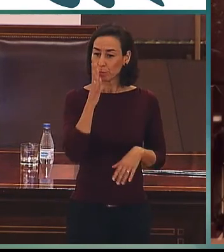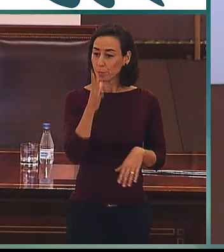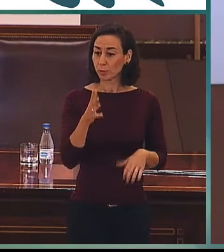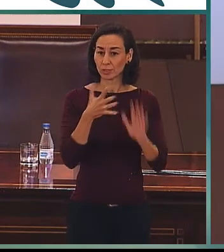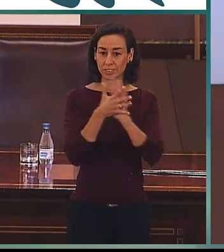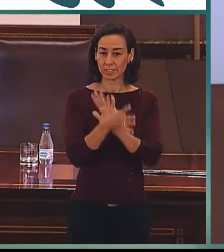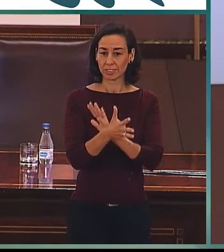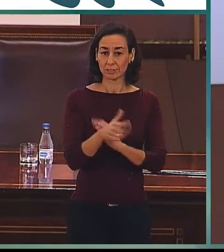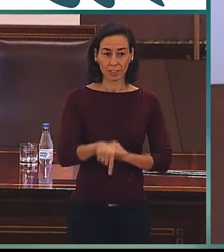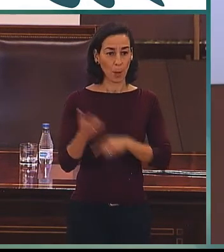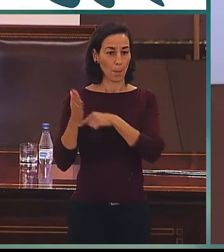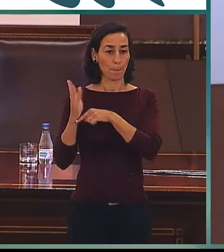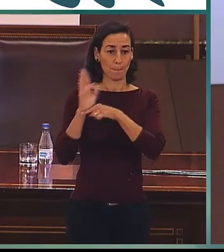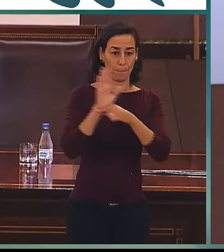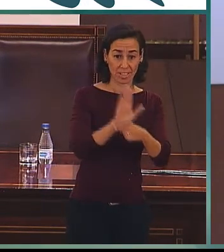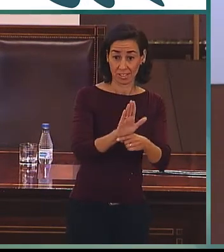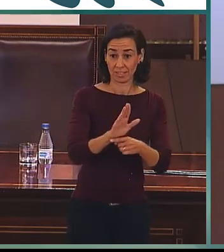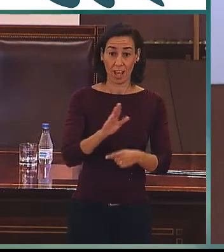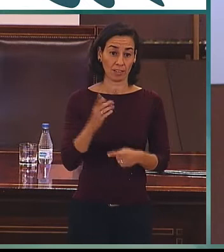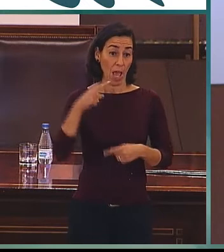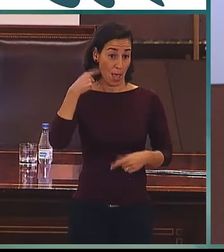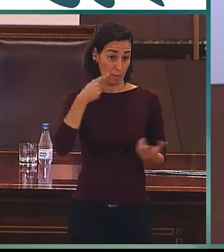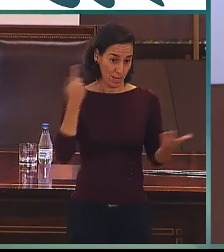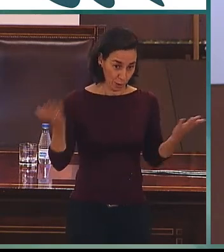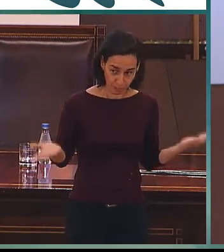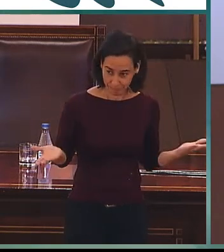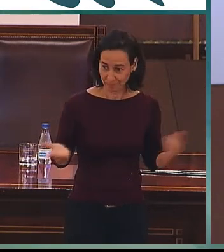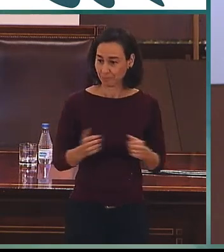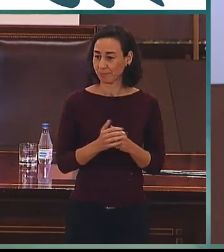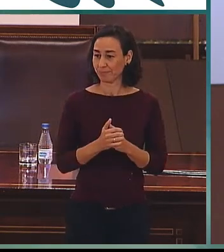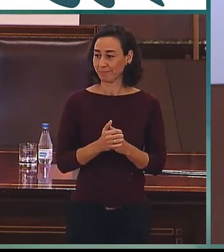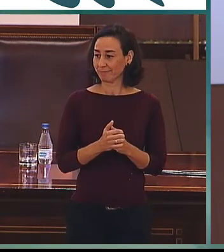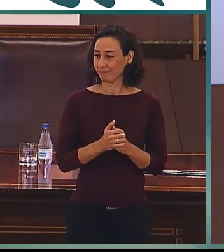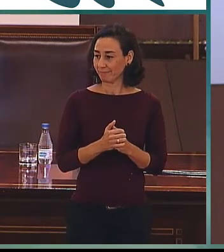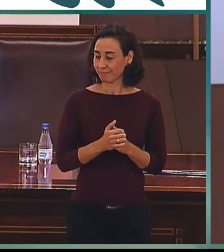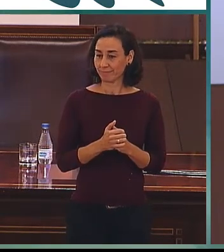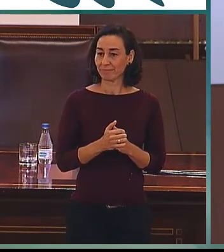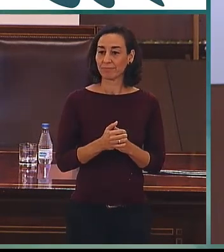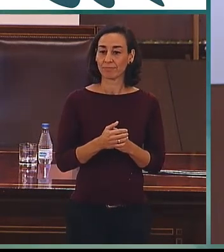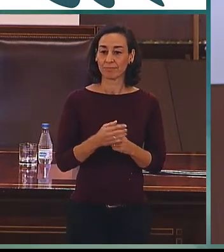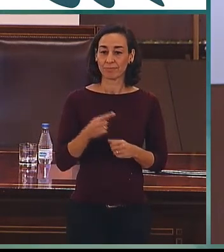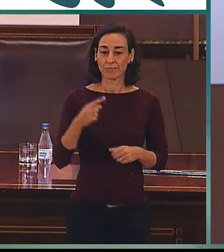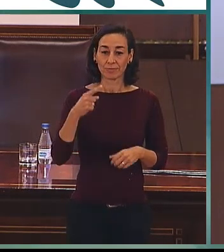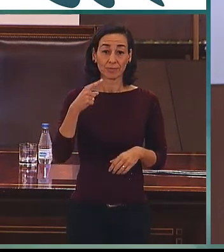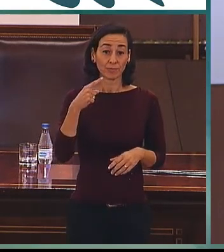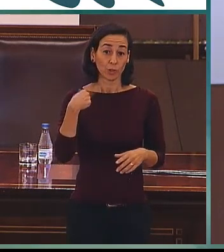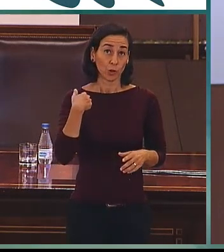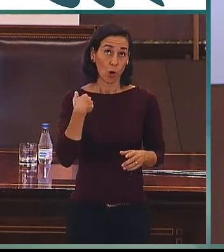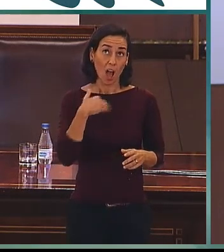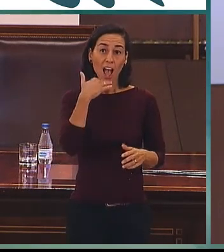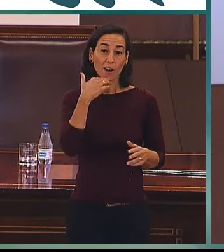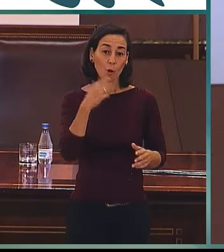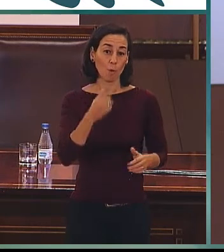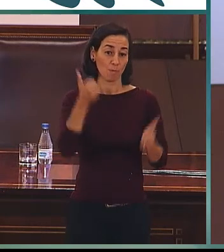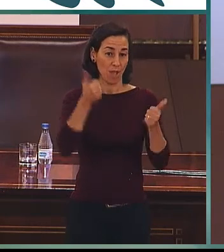se trata de presentar, introducir a Emilio Ferreiro. como nota personal, puedo decir que